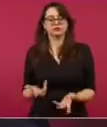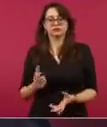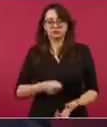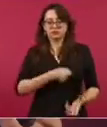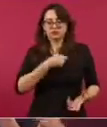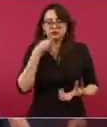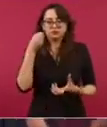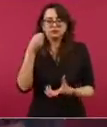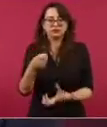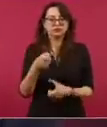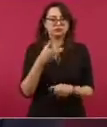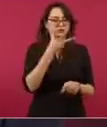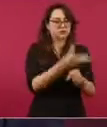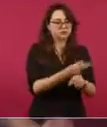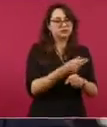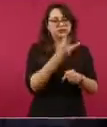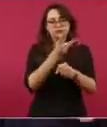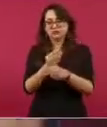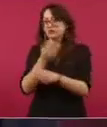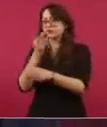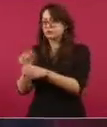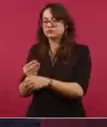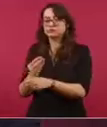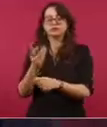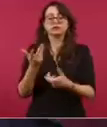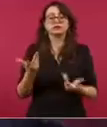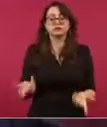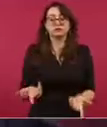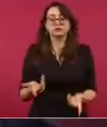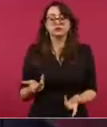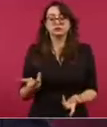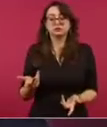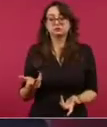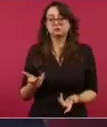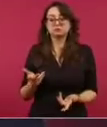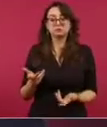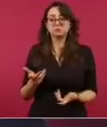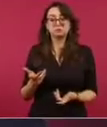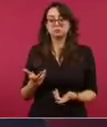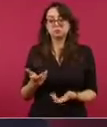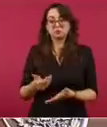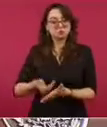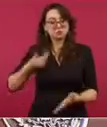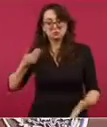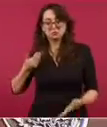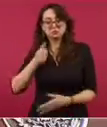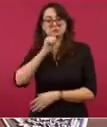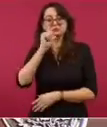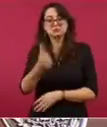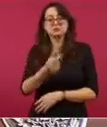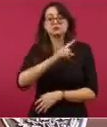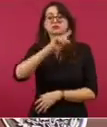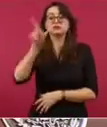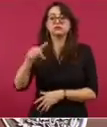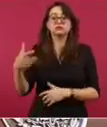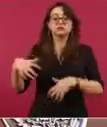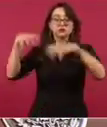Porque si no se hace, vienen las lluvias y hay,